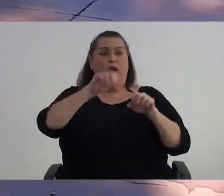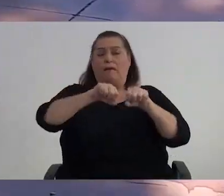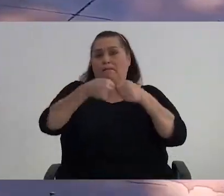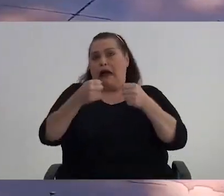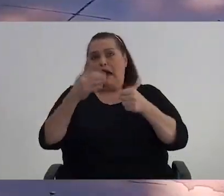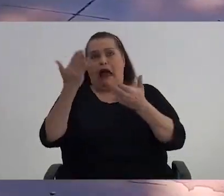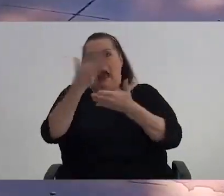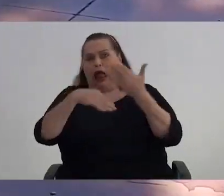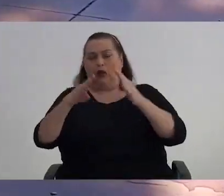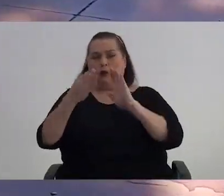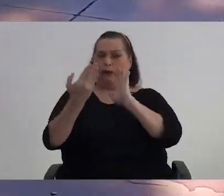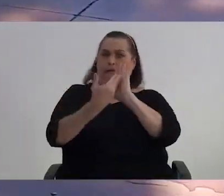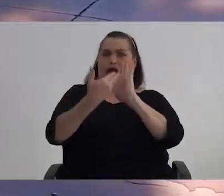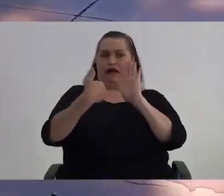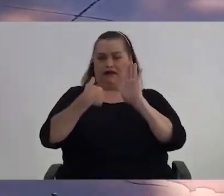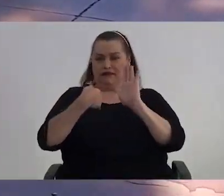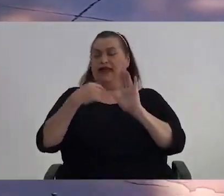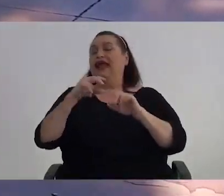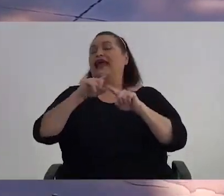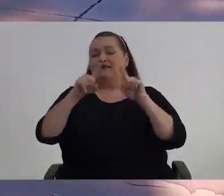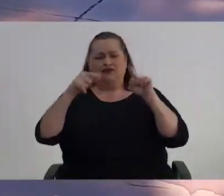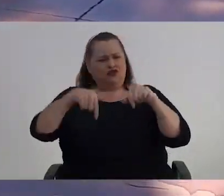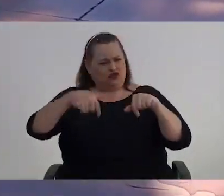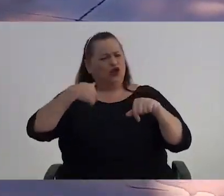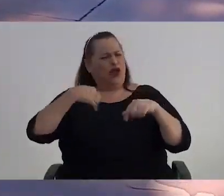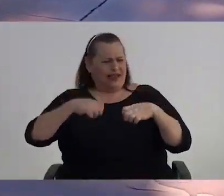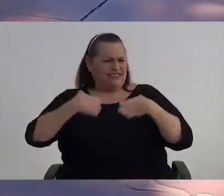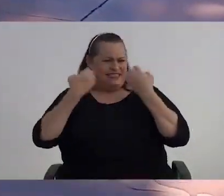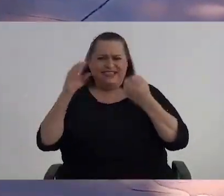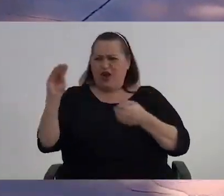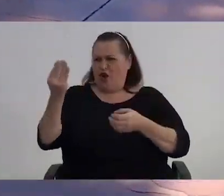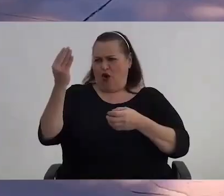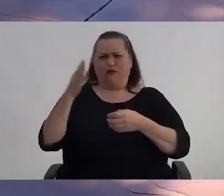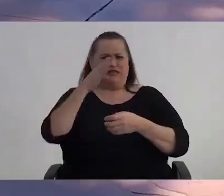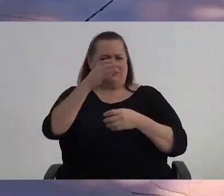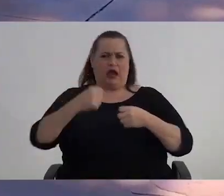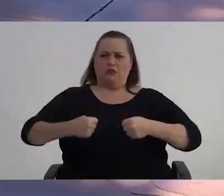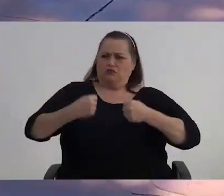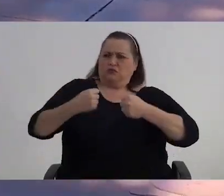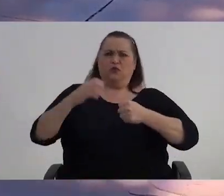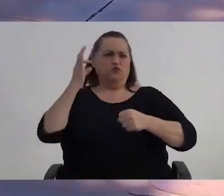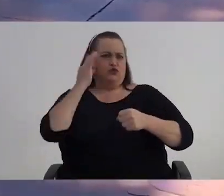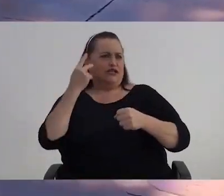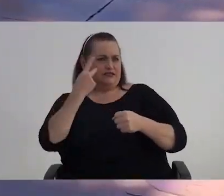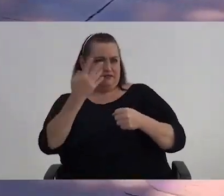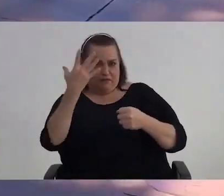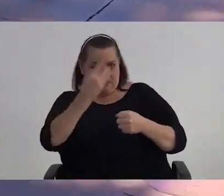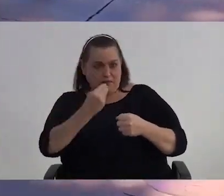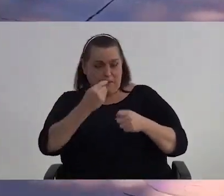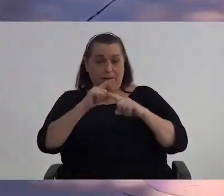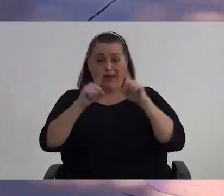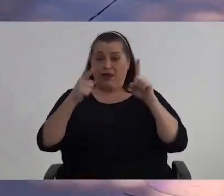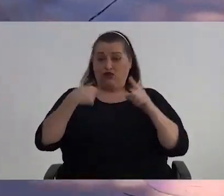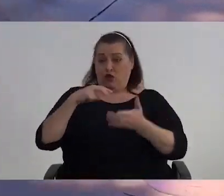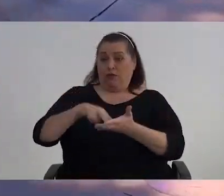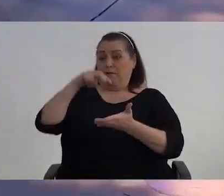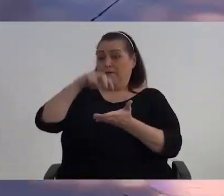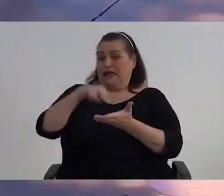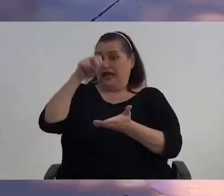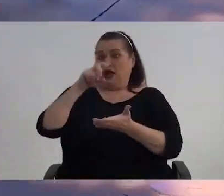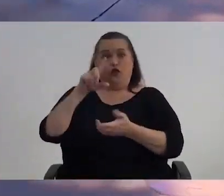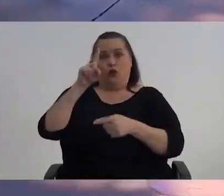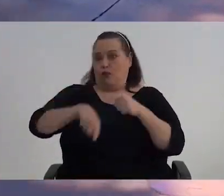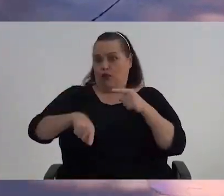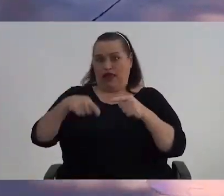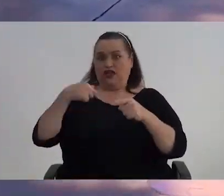lesiono Si yo comprendo Que en este momento existen Los gimnasios En donde los muchachos Se ponen todos pochotones Y las muchachas brincan Quizás ya nosotros No estamos para brincar Casi que ni